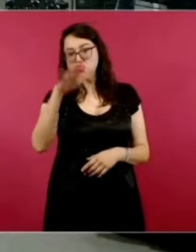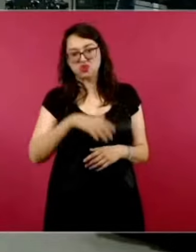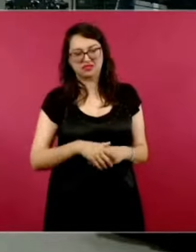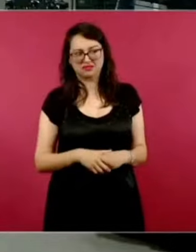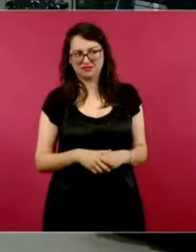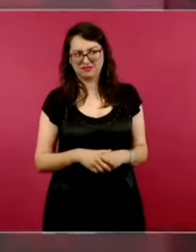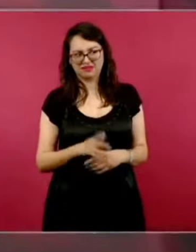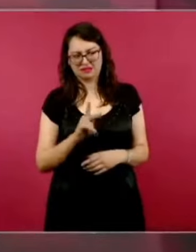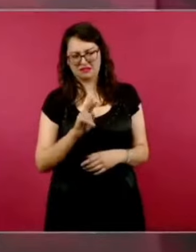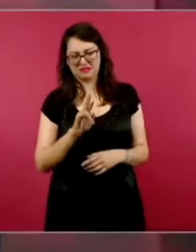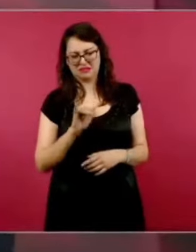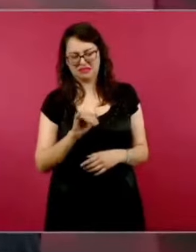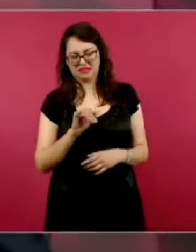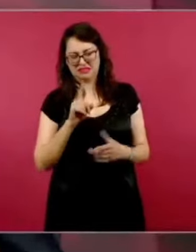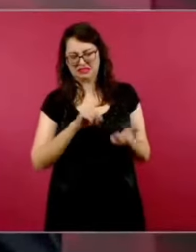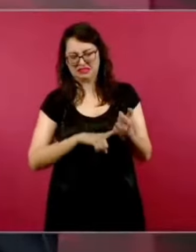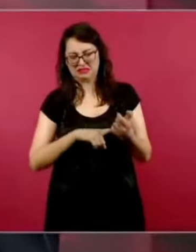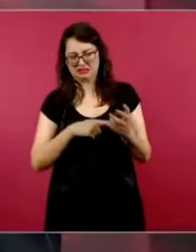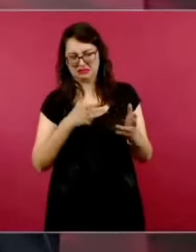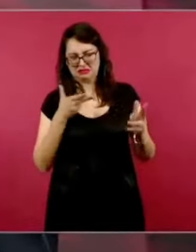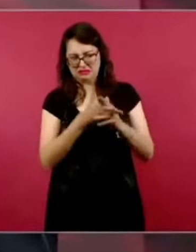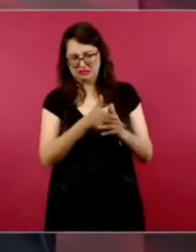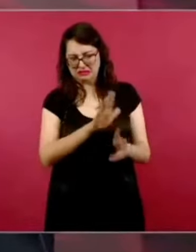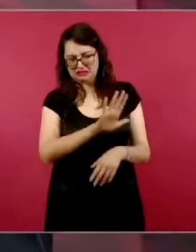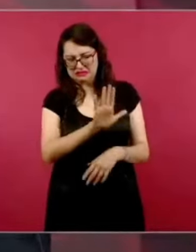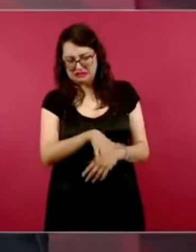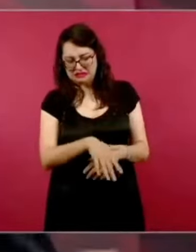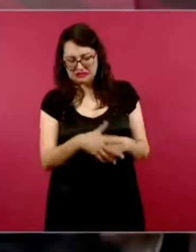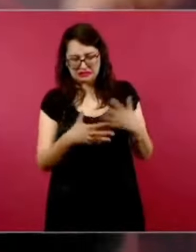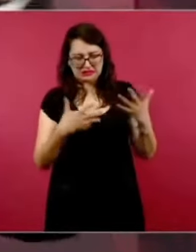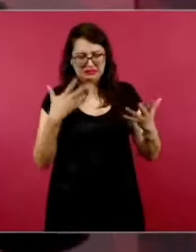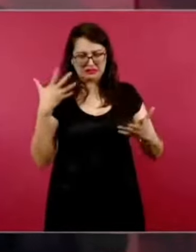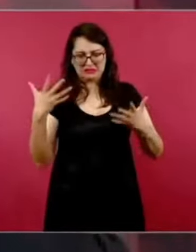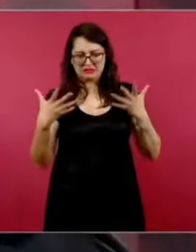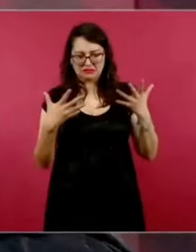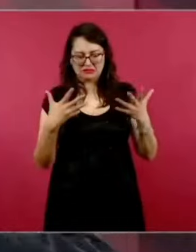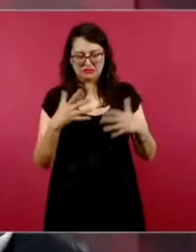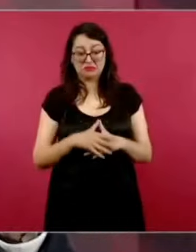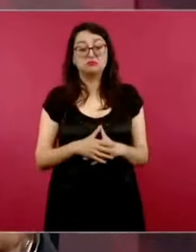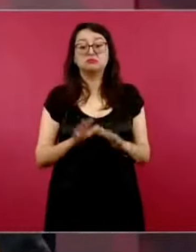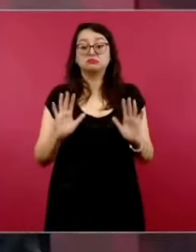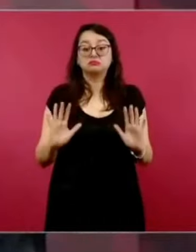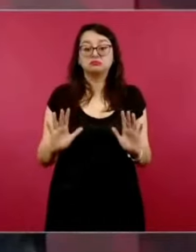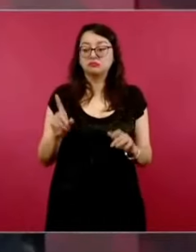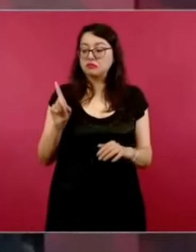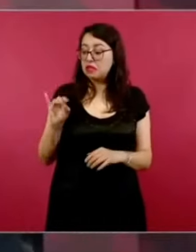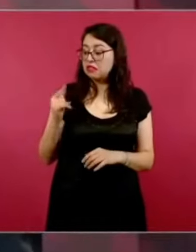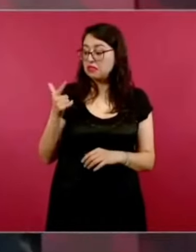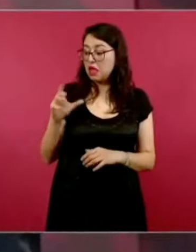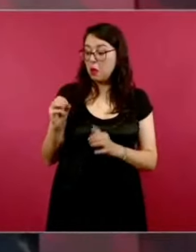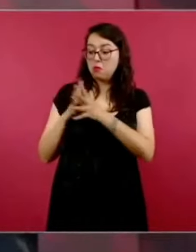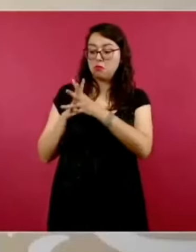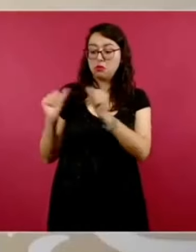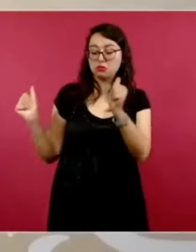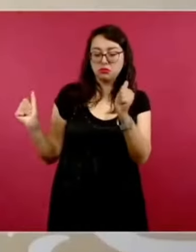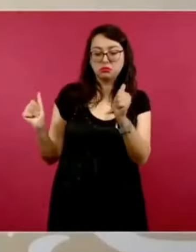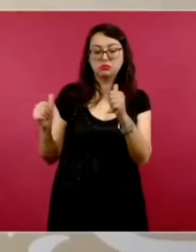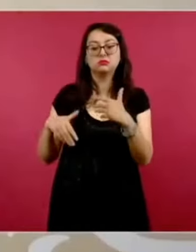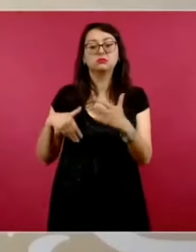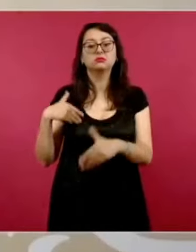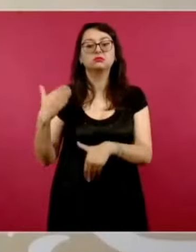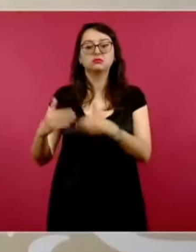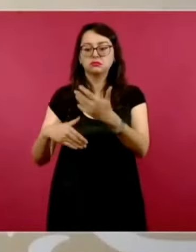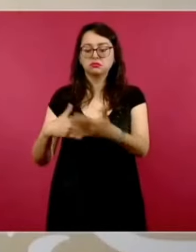de Colosio. Viene la elección y